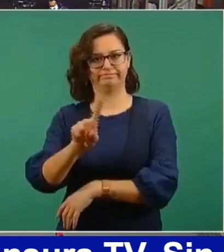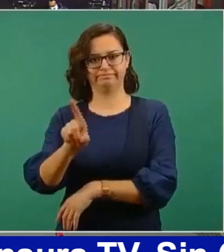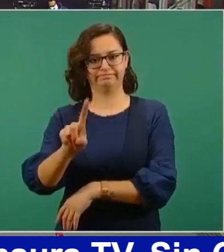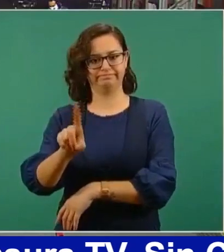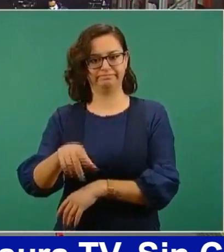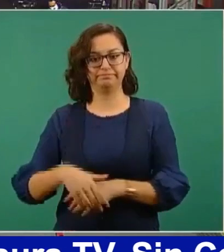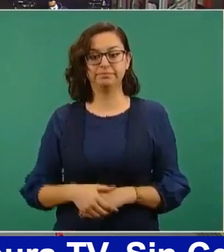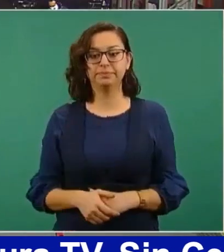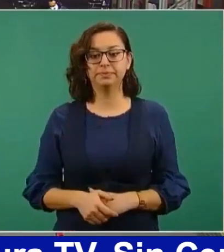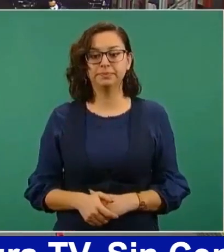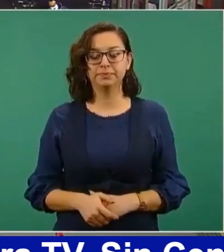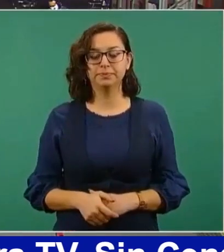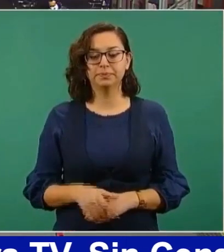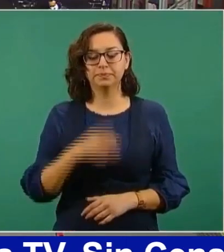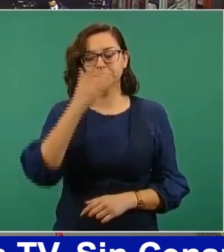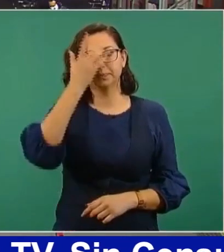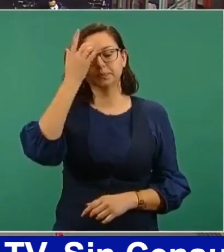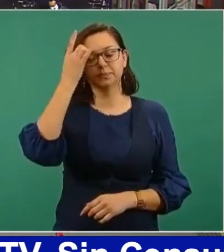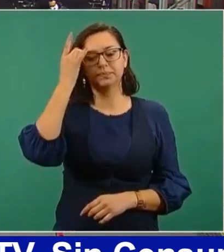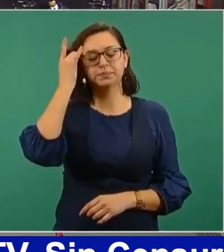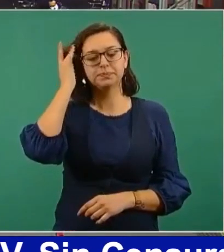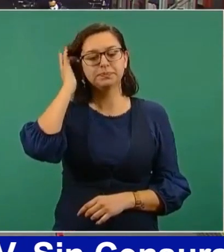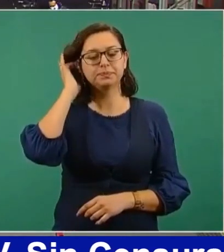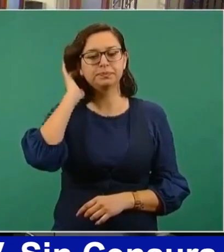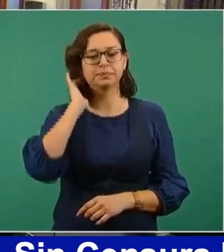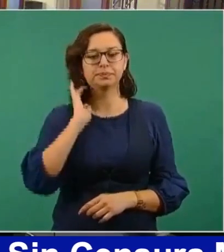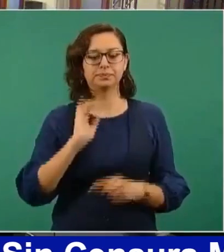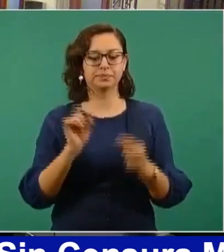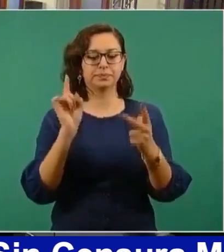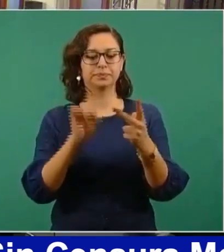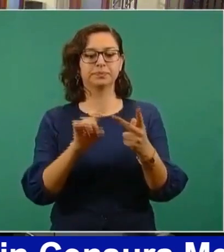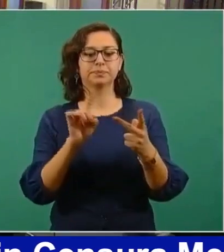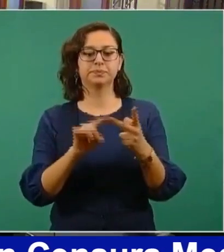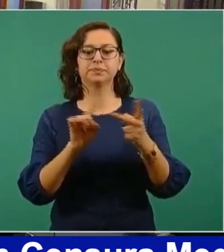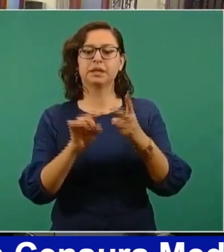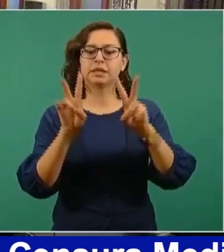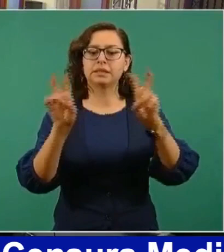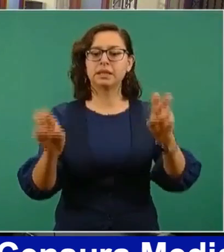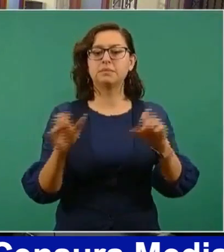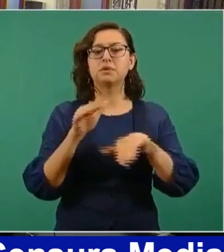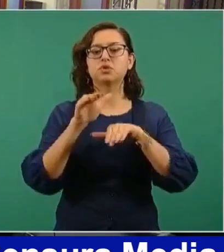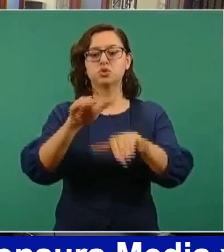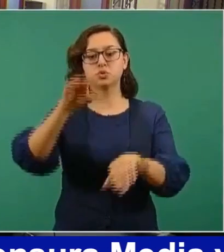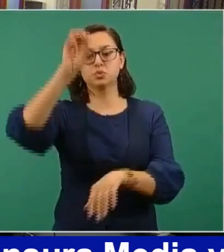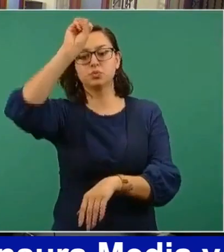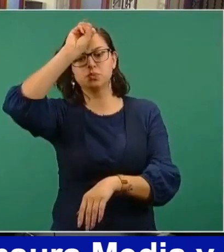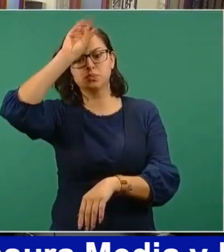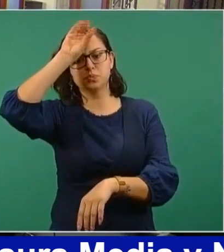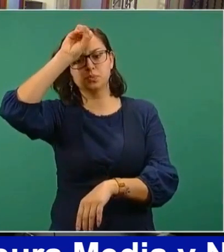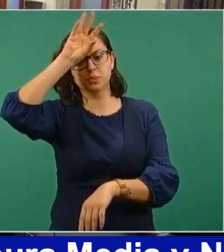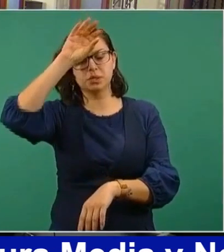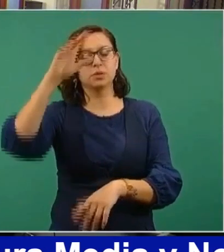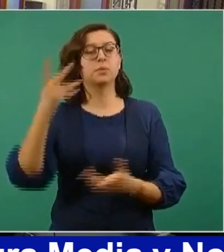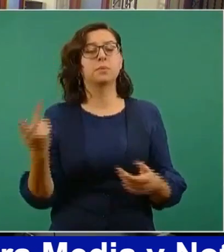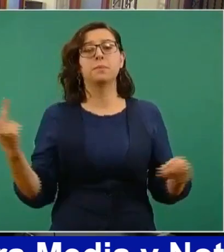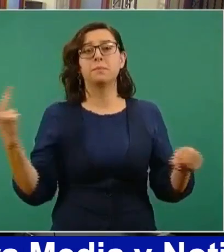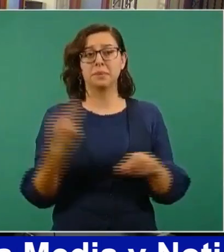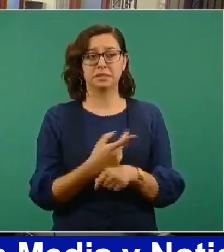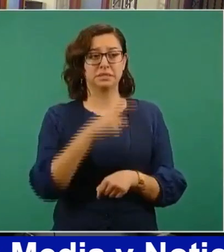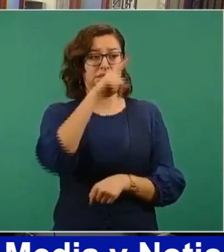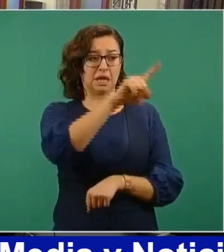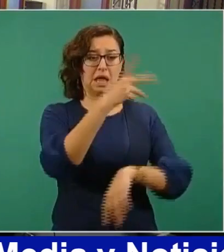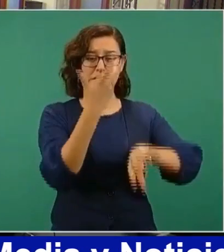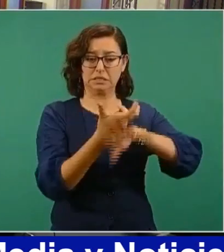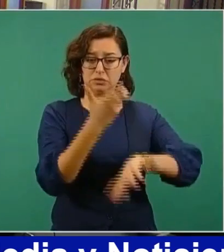Que mencionaba usted ayer de la cuestión minera, hay muchos juicios que se tienen en Estados Unidos y que le cobran al gobierno mexicano, muchos